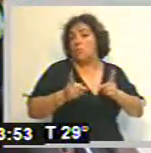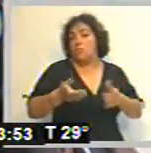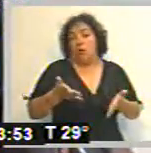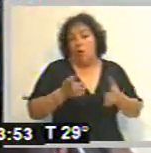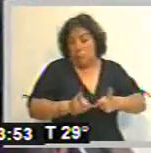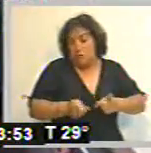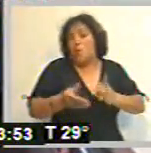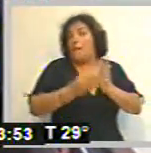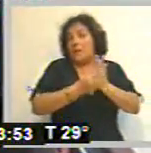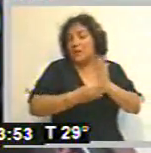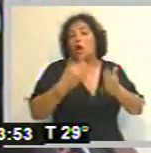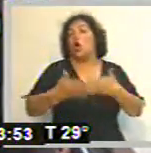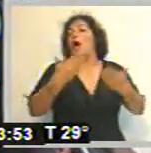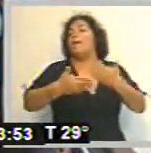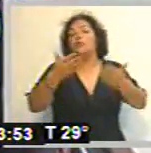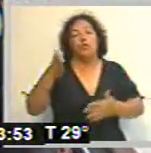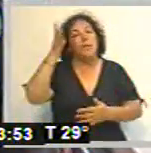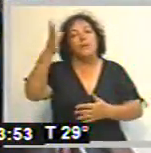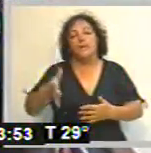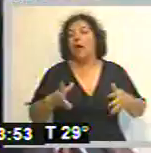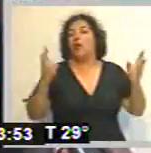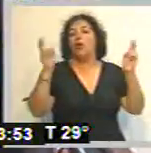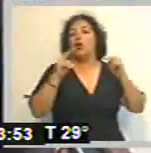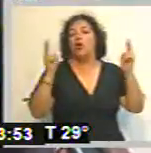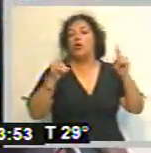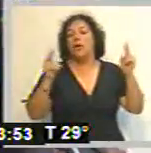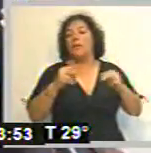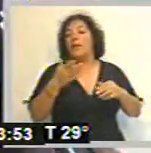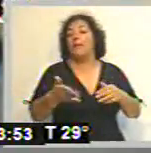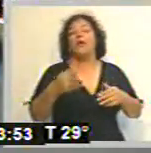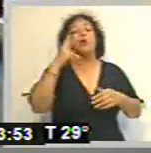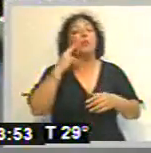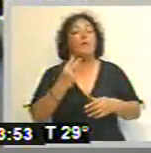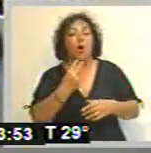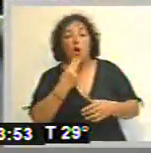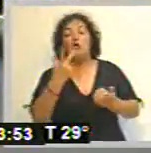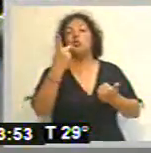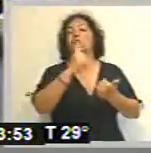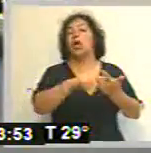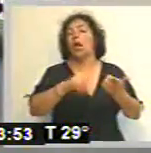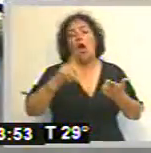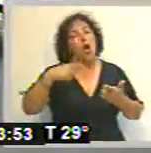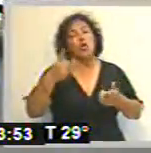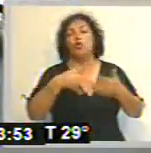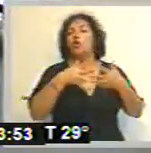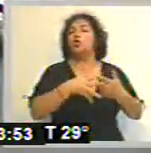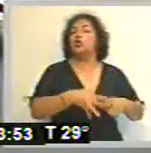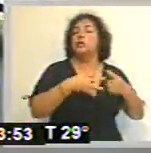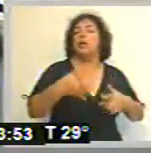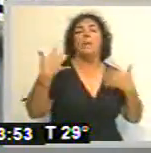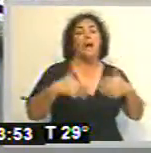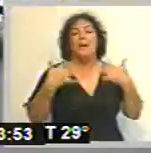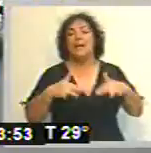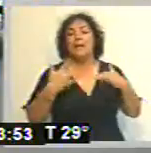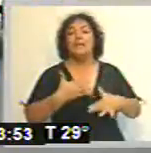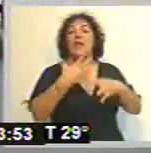avanzó muchísimo con el tema del 9-11 y otro sistema de emergencia y Defensa